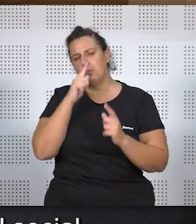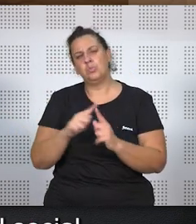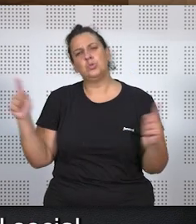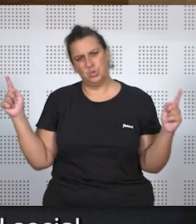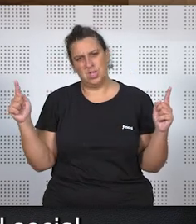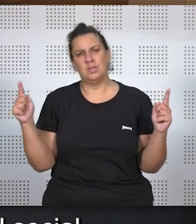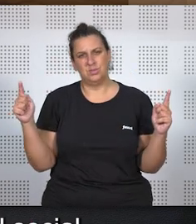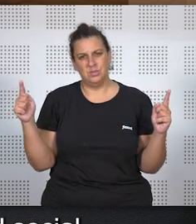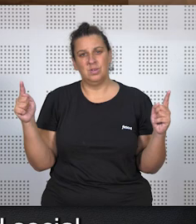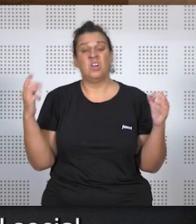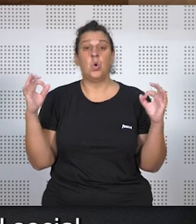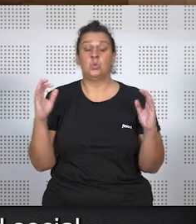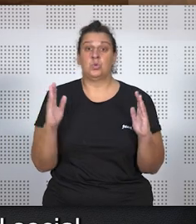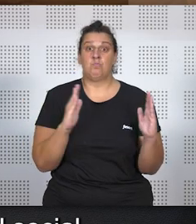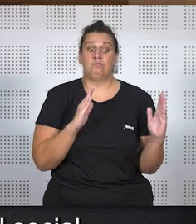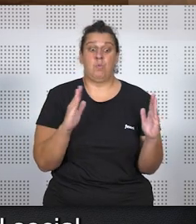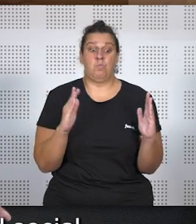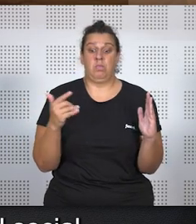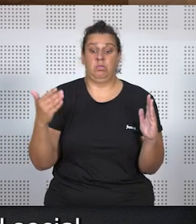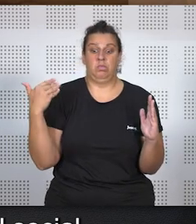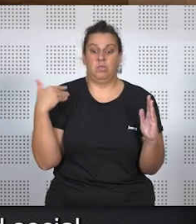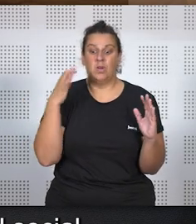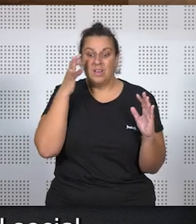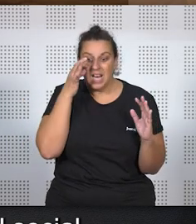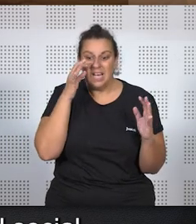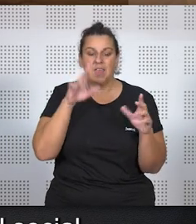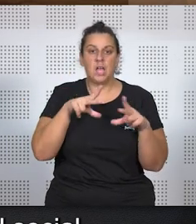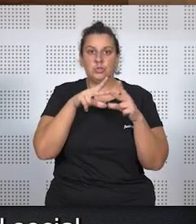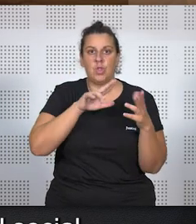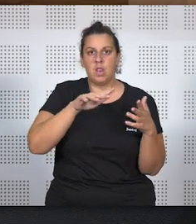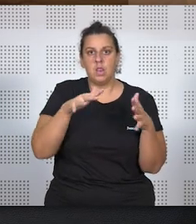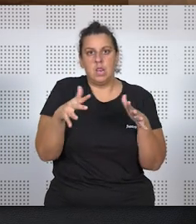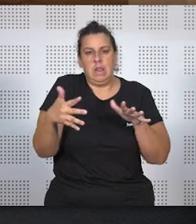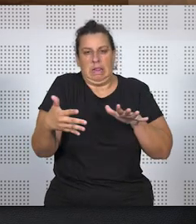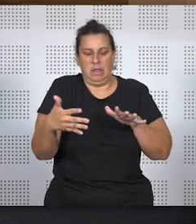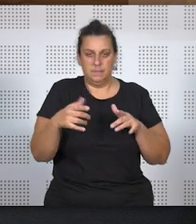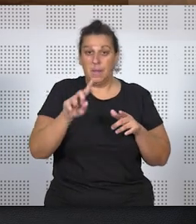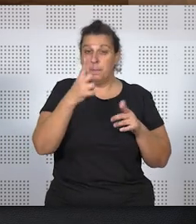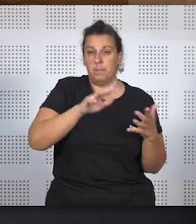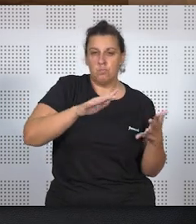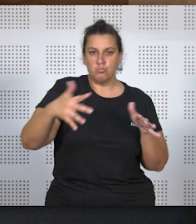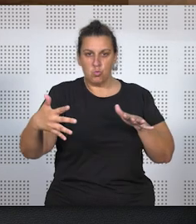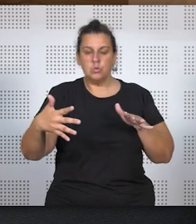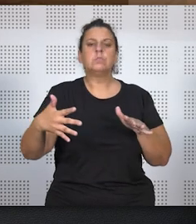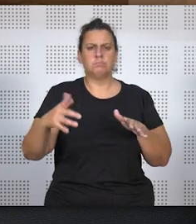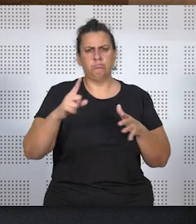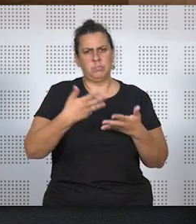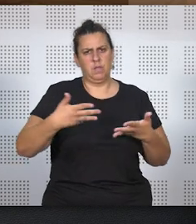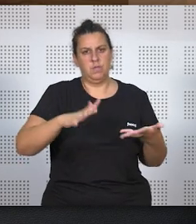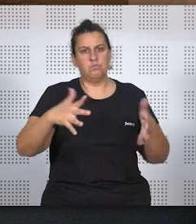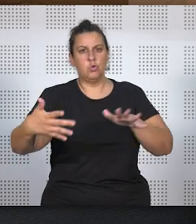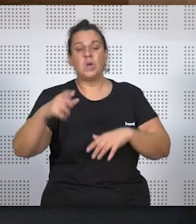en algún momento, y conforme a la realidad social, pues tiene que haber algún cambio. El primer gran cambio se produce